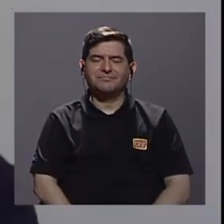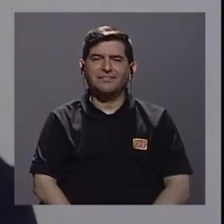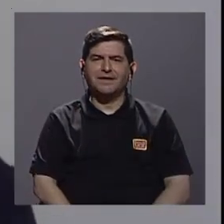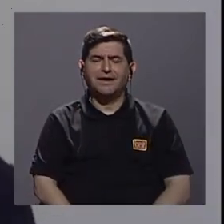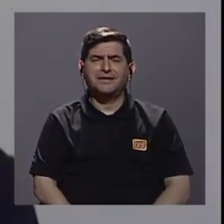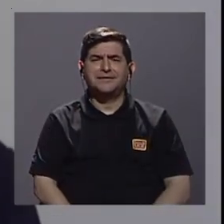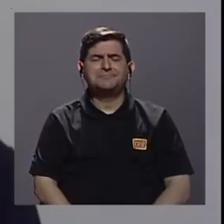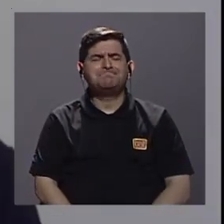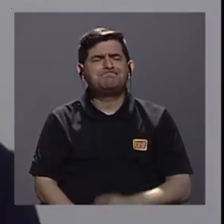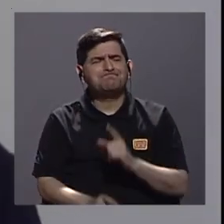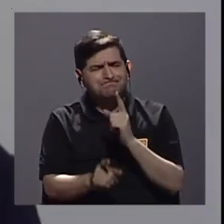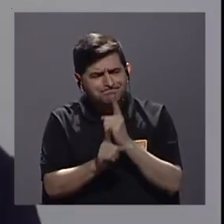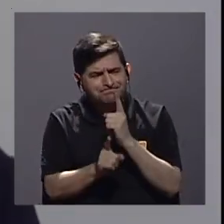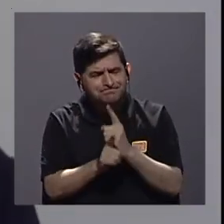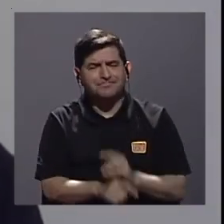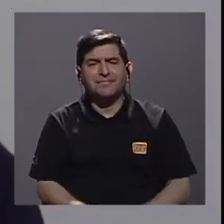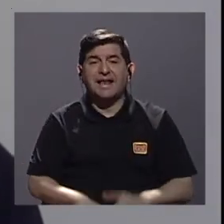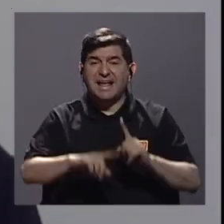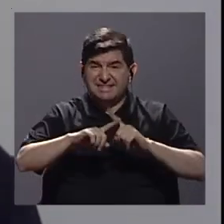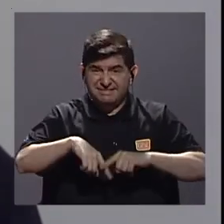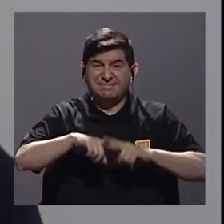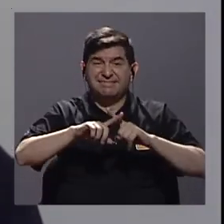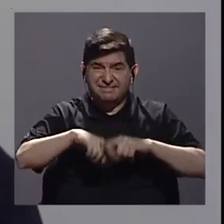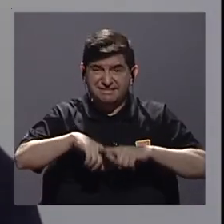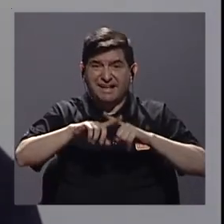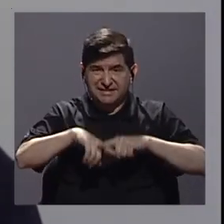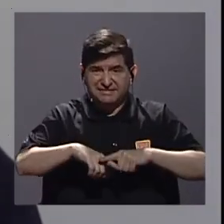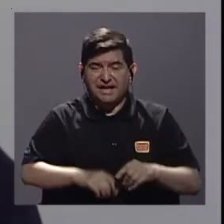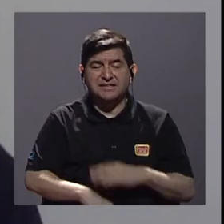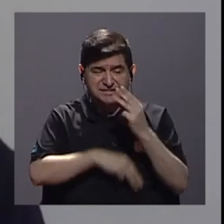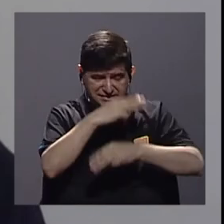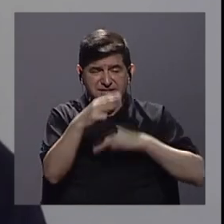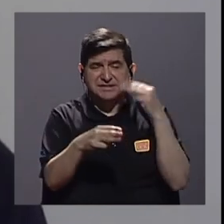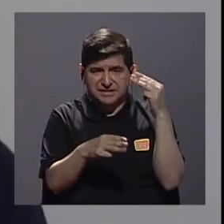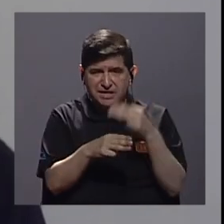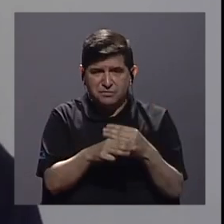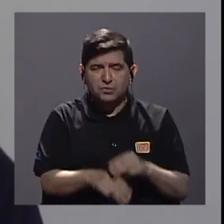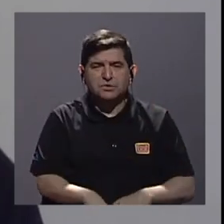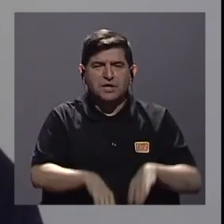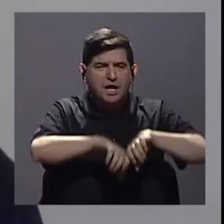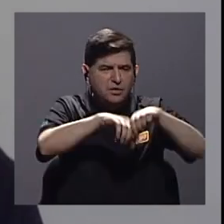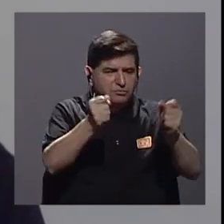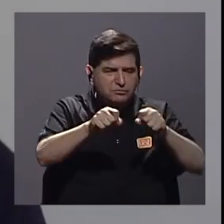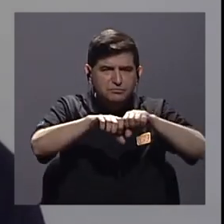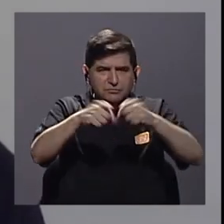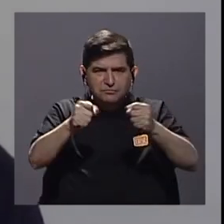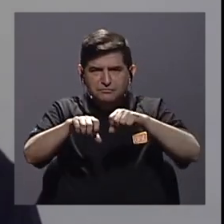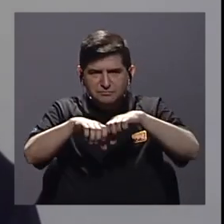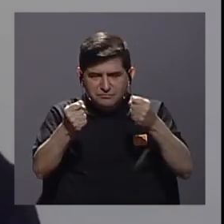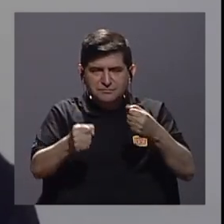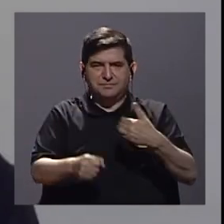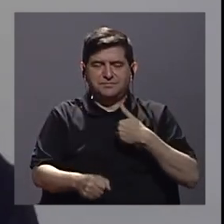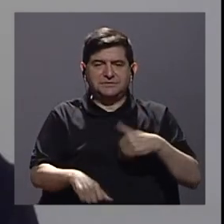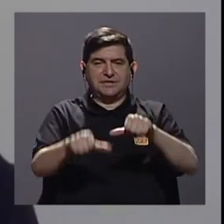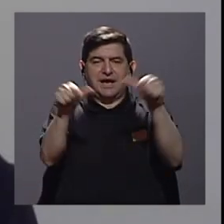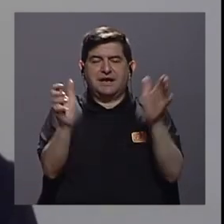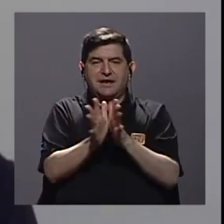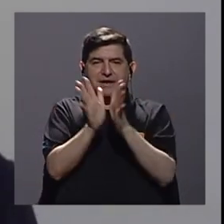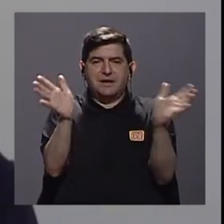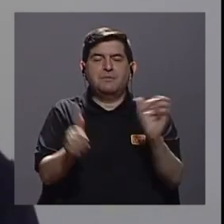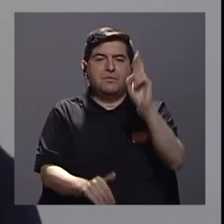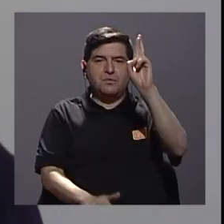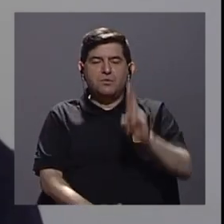no efectivamente digamos si son tendencias digamos a nivel mundial la fragmentación que tiene el sector público